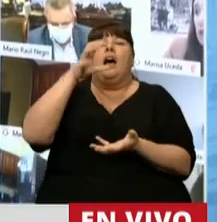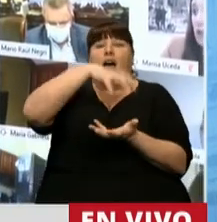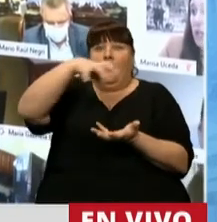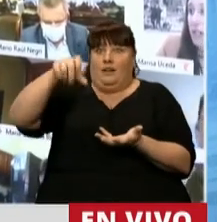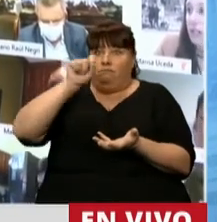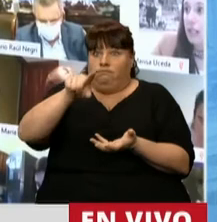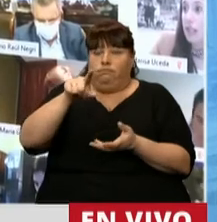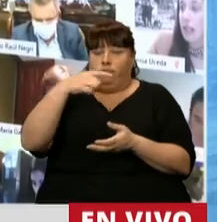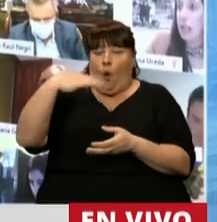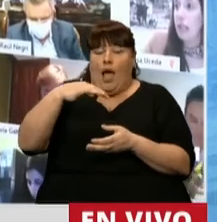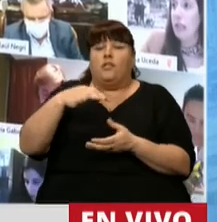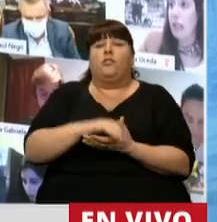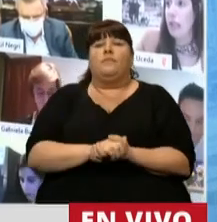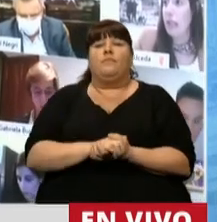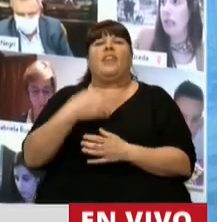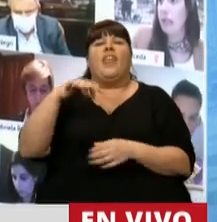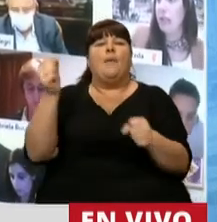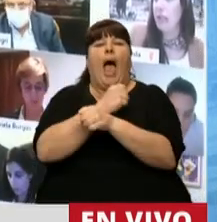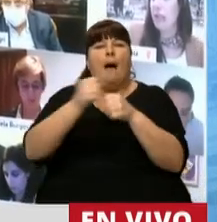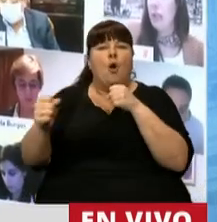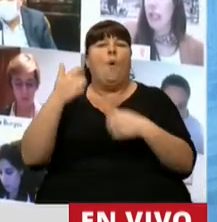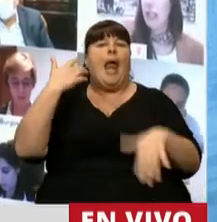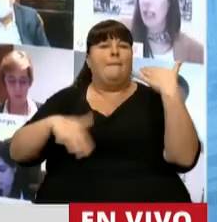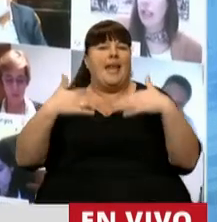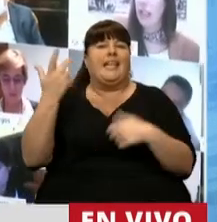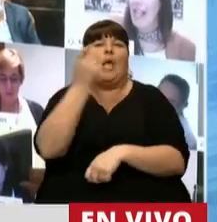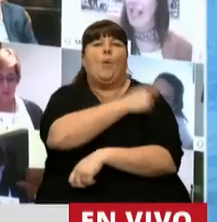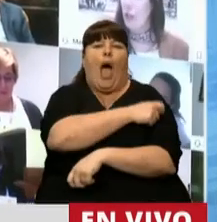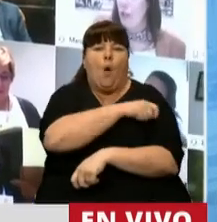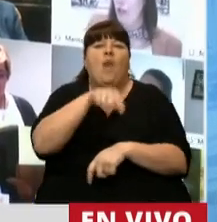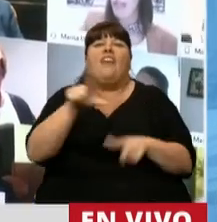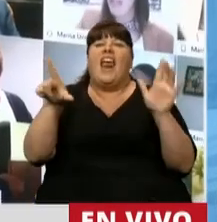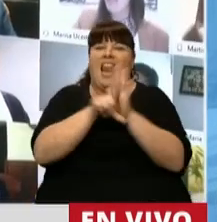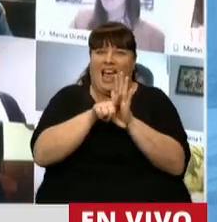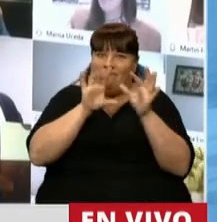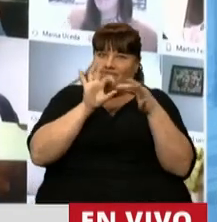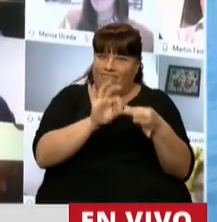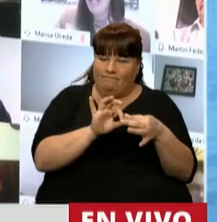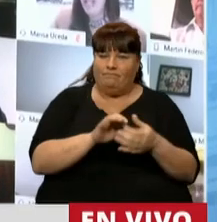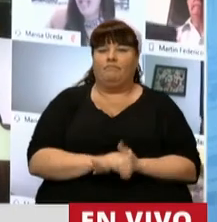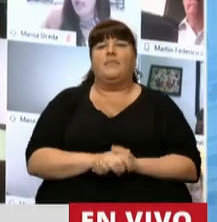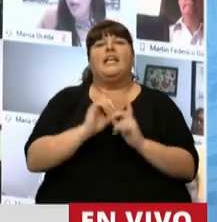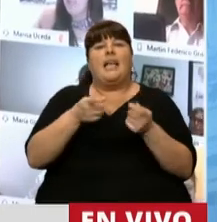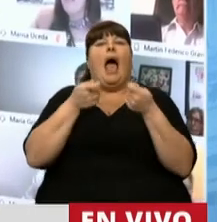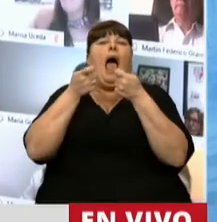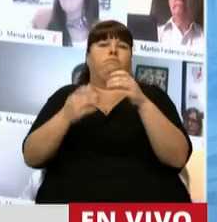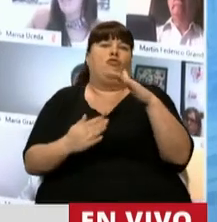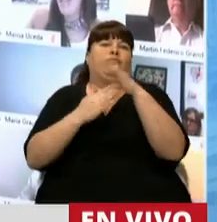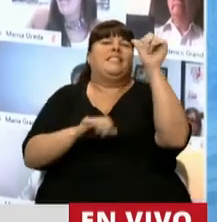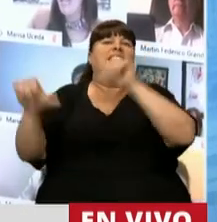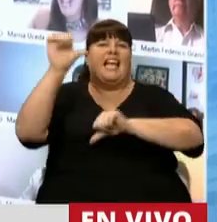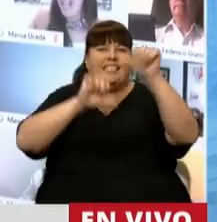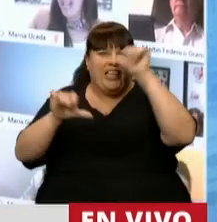competentes a realizar la aprobación de emergencia de las vacunas objeto de esta ley con el debido respaldo de la evidencia